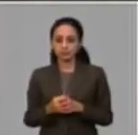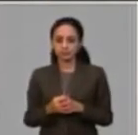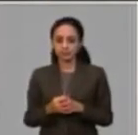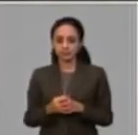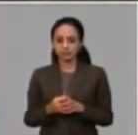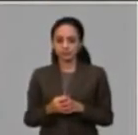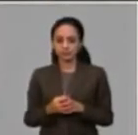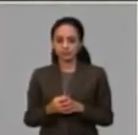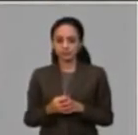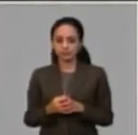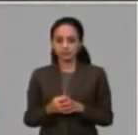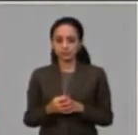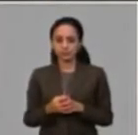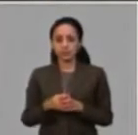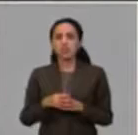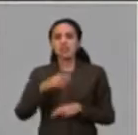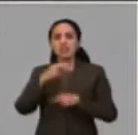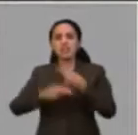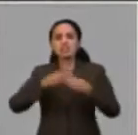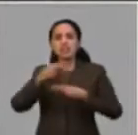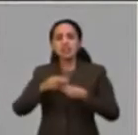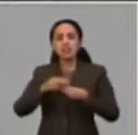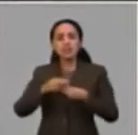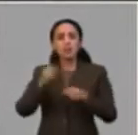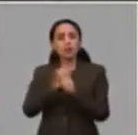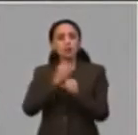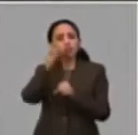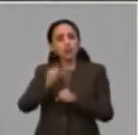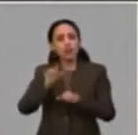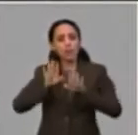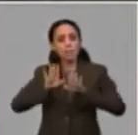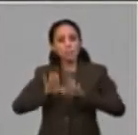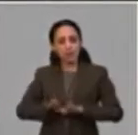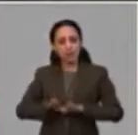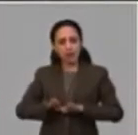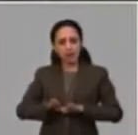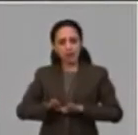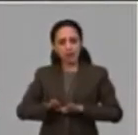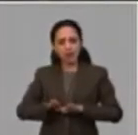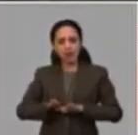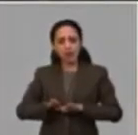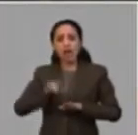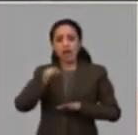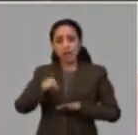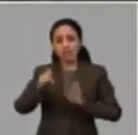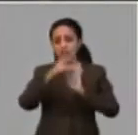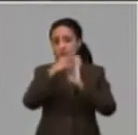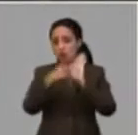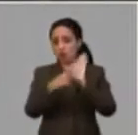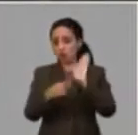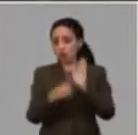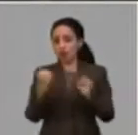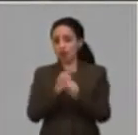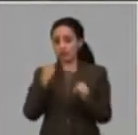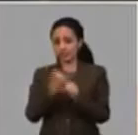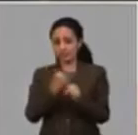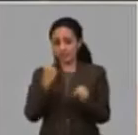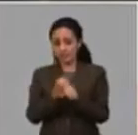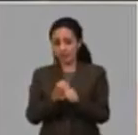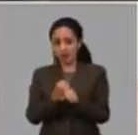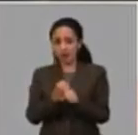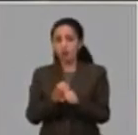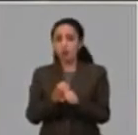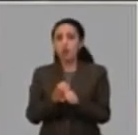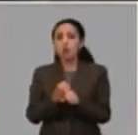aplicó para esta etapa a la interrupción laboral que difiere de lo establecido en el Código de Trabajo. Un tratamiento más amplio, un tratamiento más